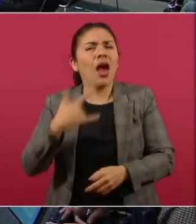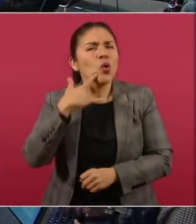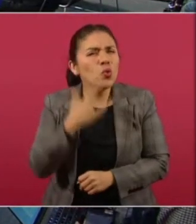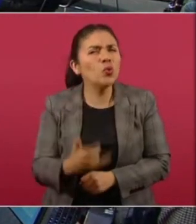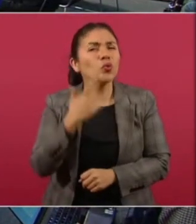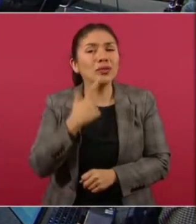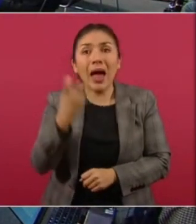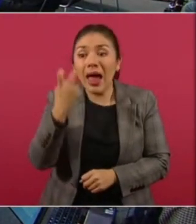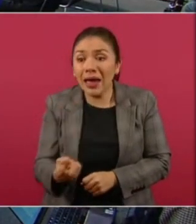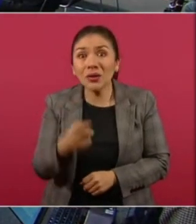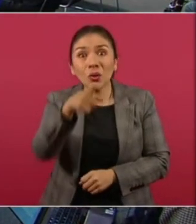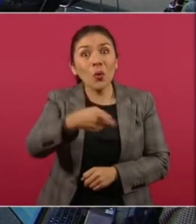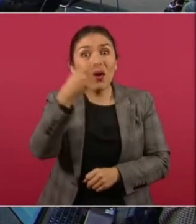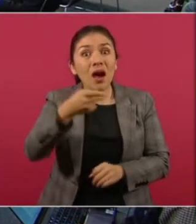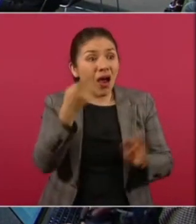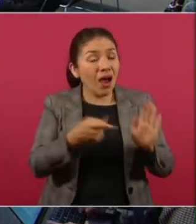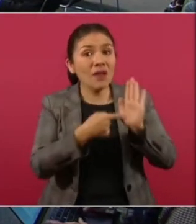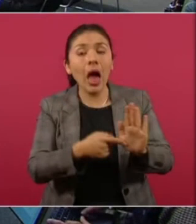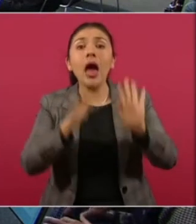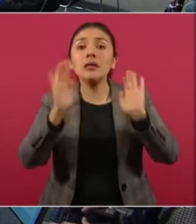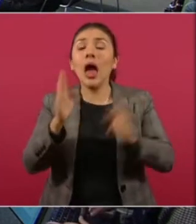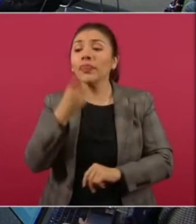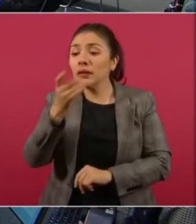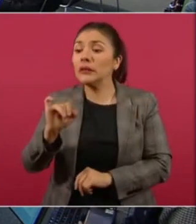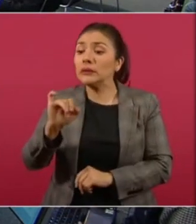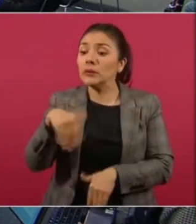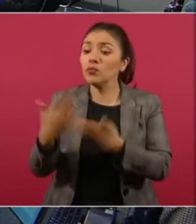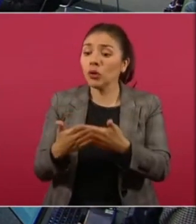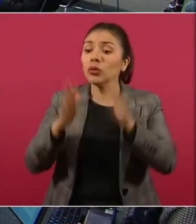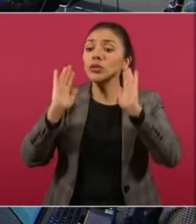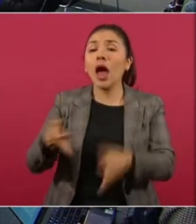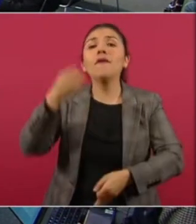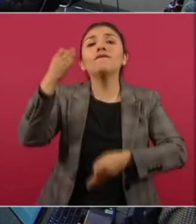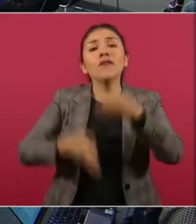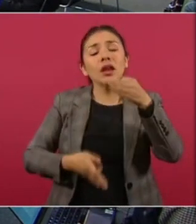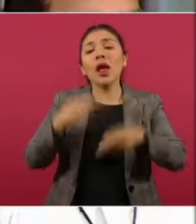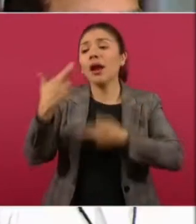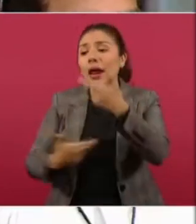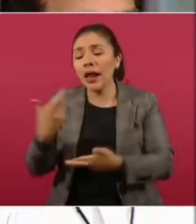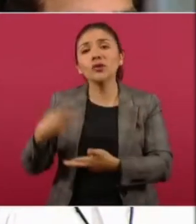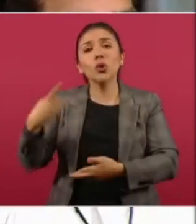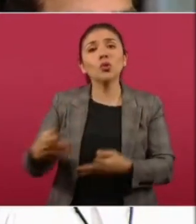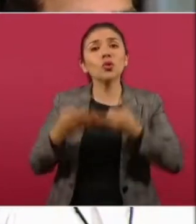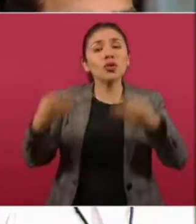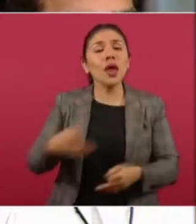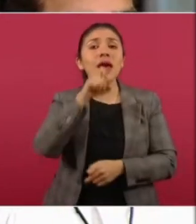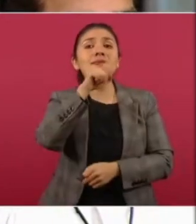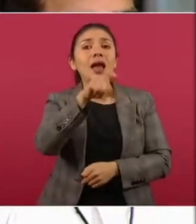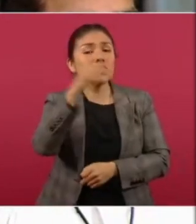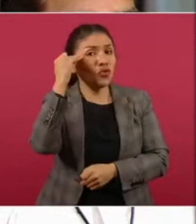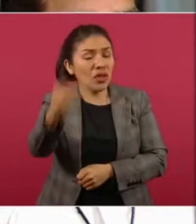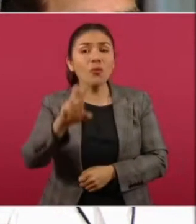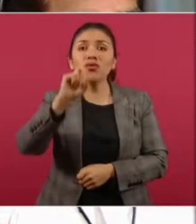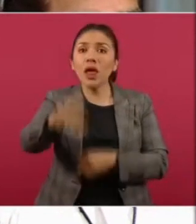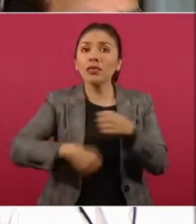vinieron a decirles que sí, que ya les van a hacer, ya les van a, por fin les van a doler la tierra en Jalisco después de 30 años.